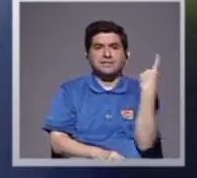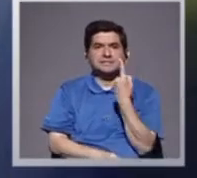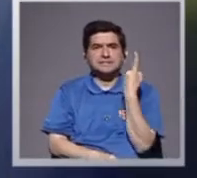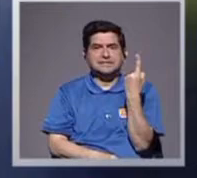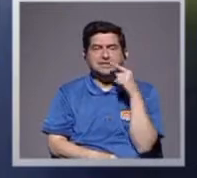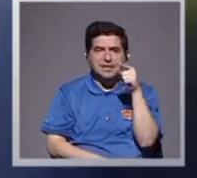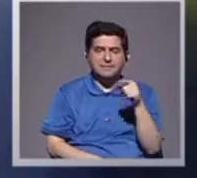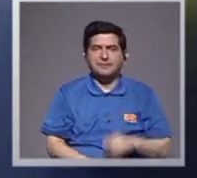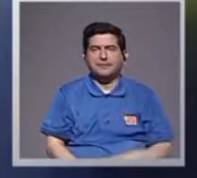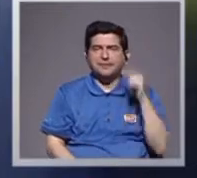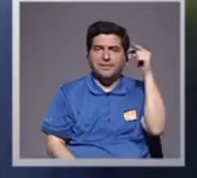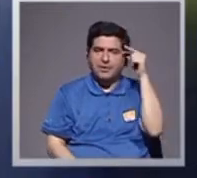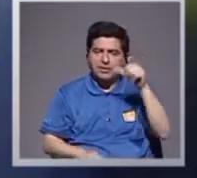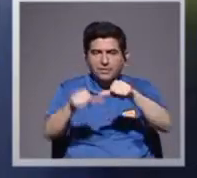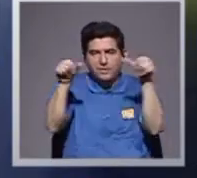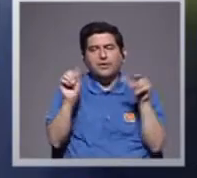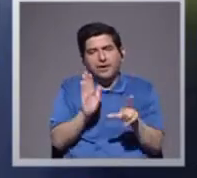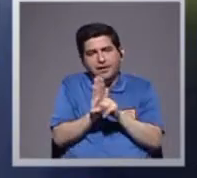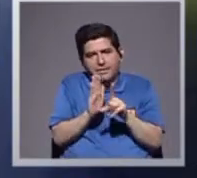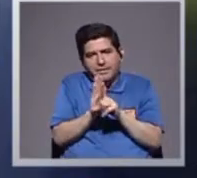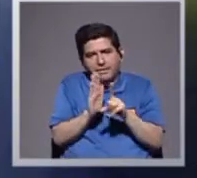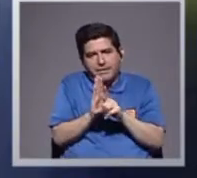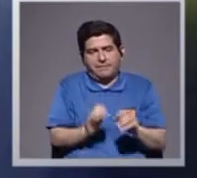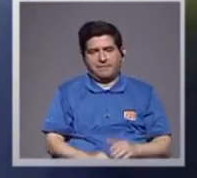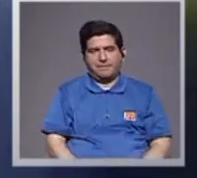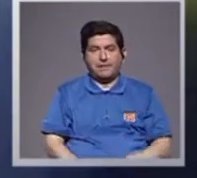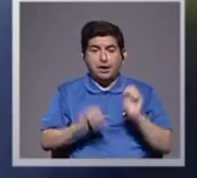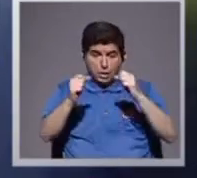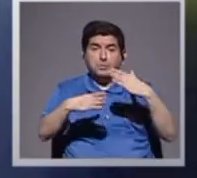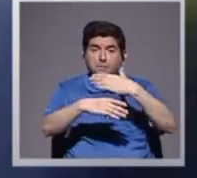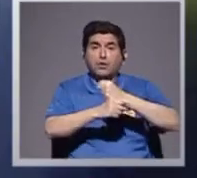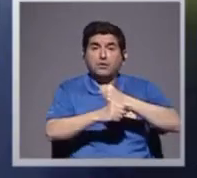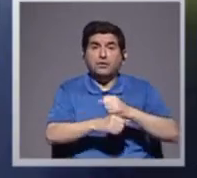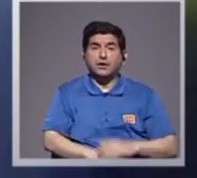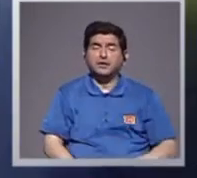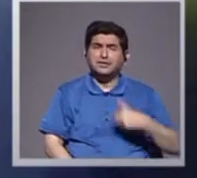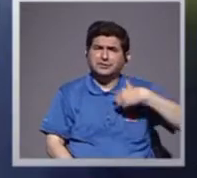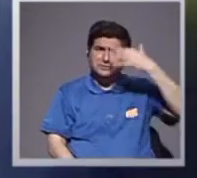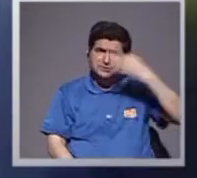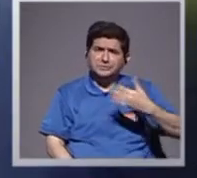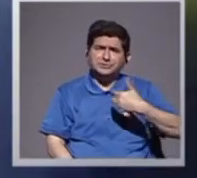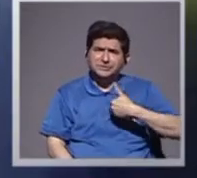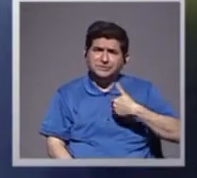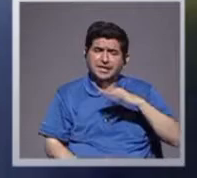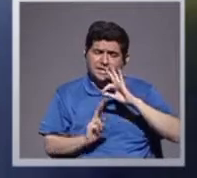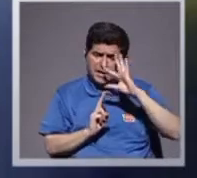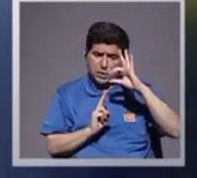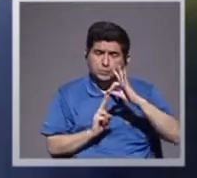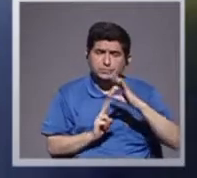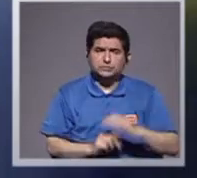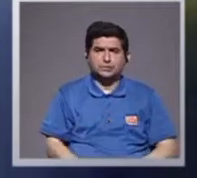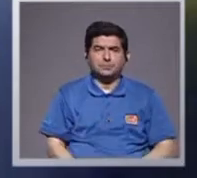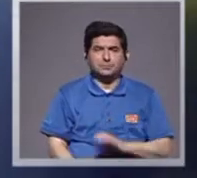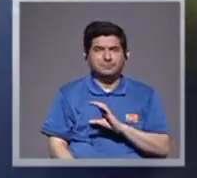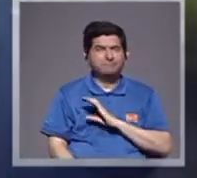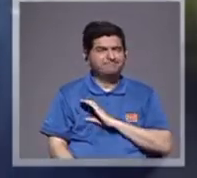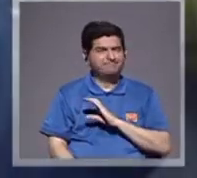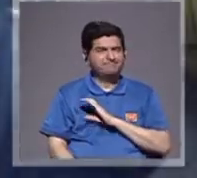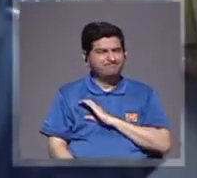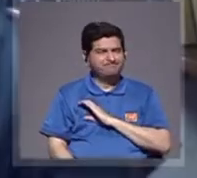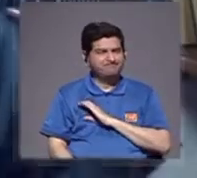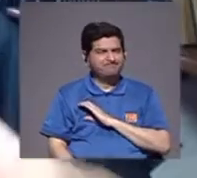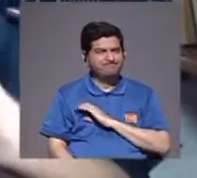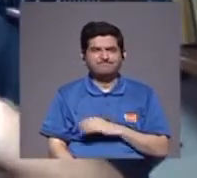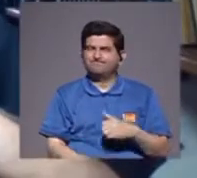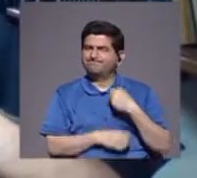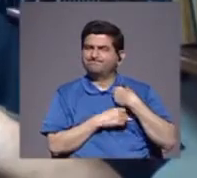cuando estén, obviamente, en el sector legal, y ahí podemos hacerlo, creo que tenemos una opción, la opción policial, la opción